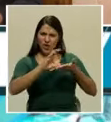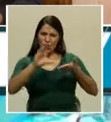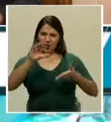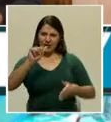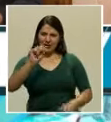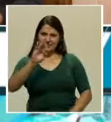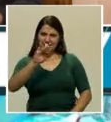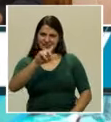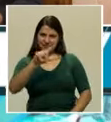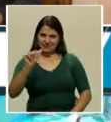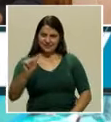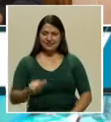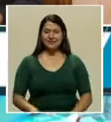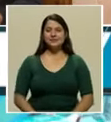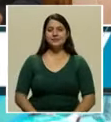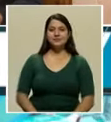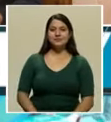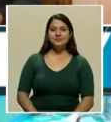Arnoldo?